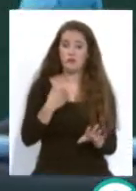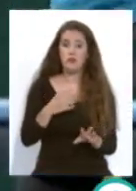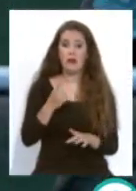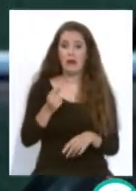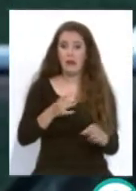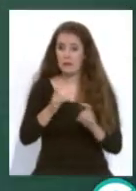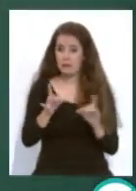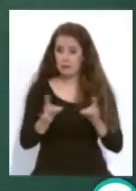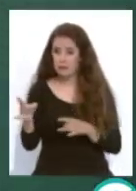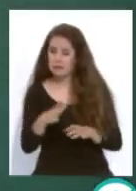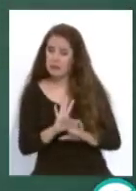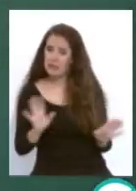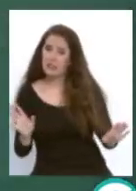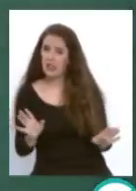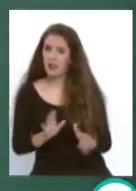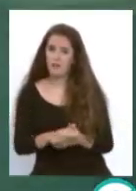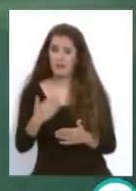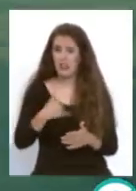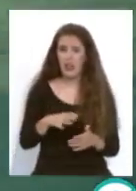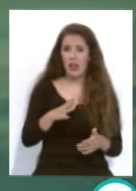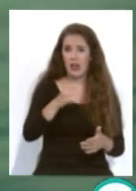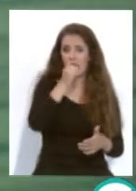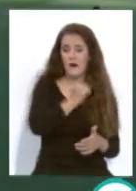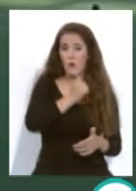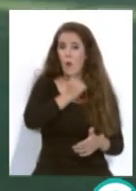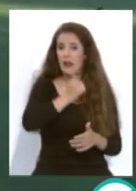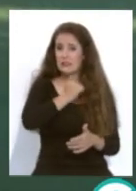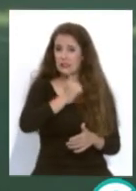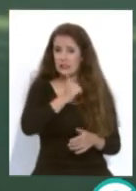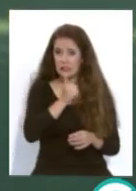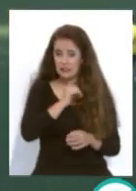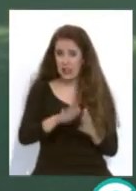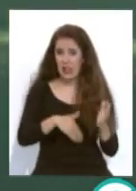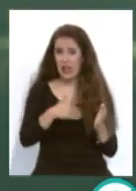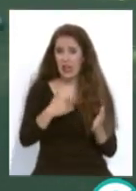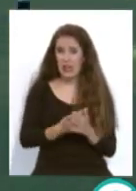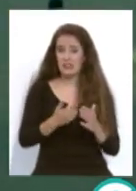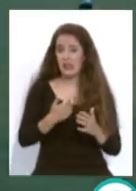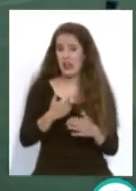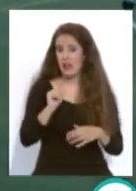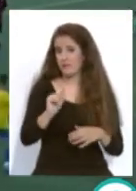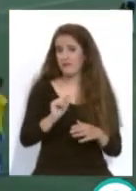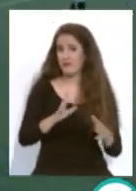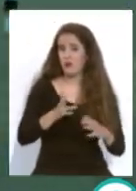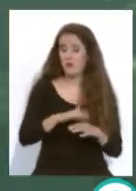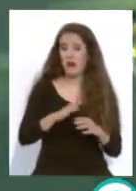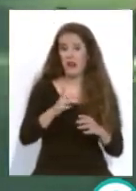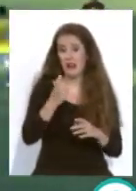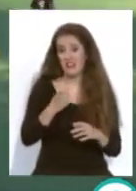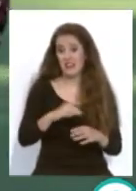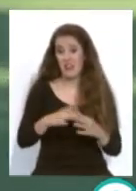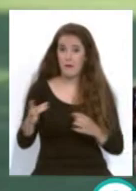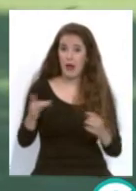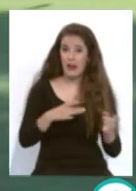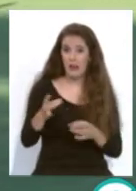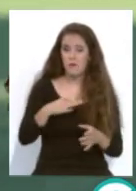unos tiros fuera del área pero poco más y ya se dedicó a conservar la ventaja no sé hasta qué punto ellos con uno menos y viendo ya que estaban con la necesidad de marcar